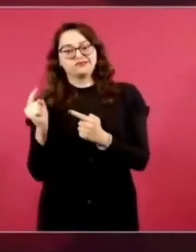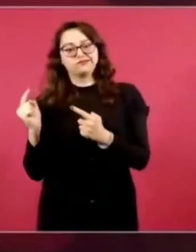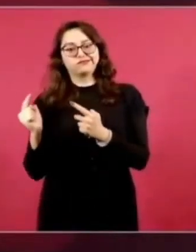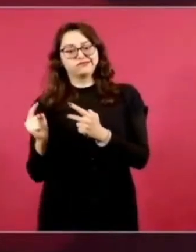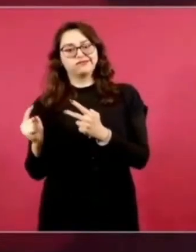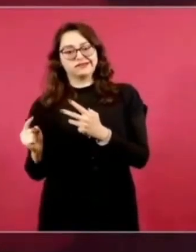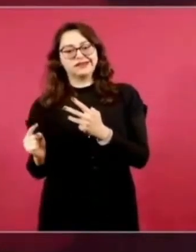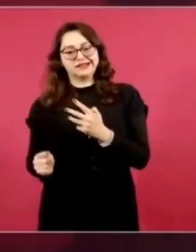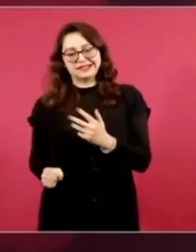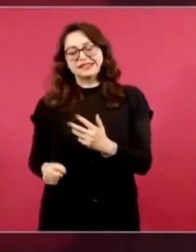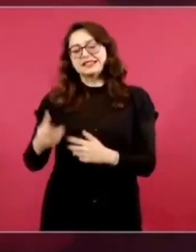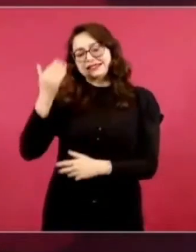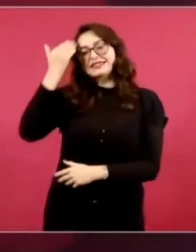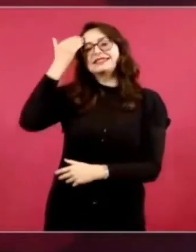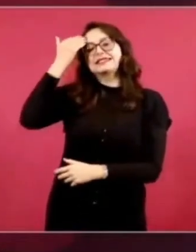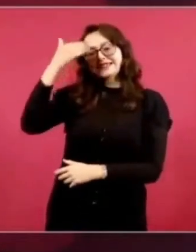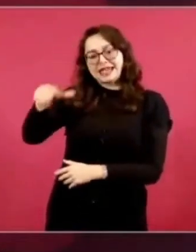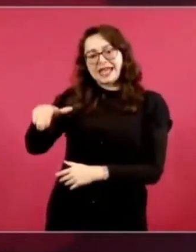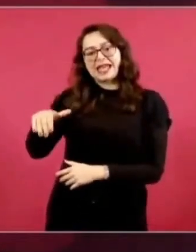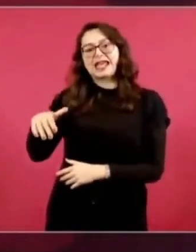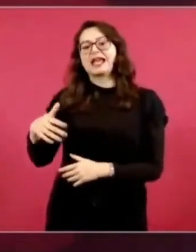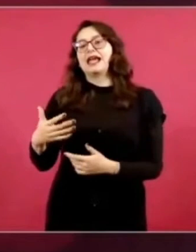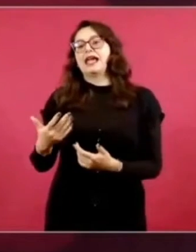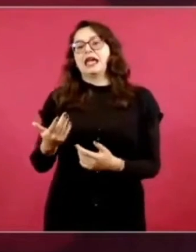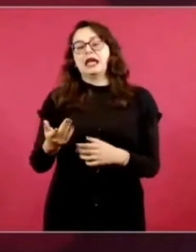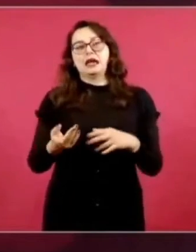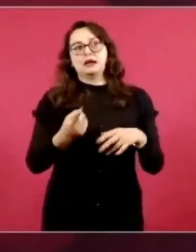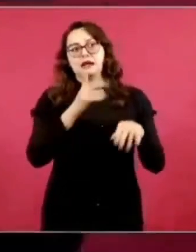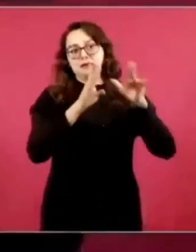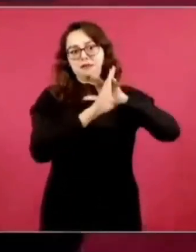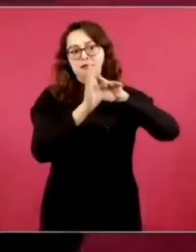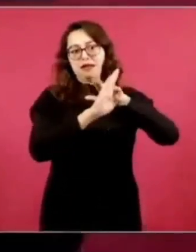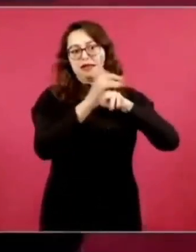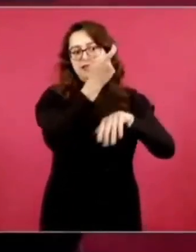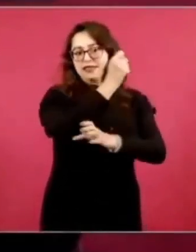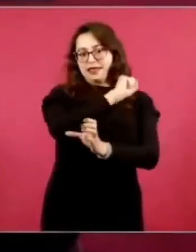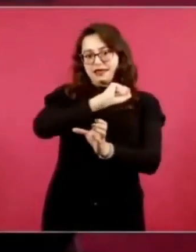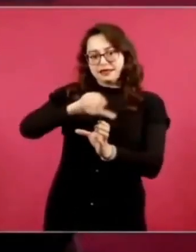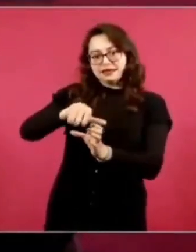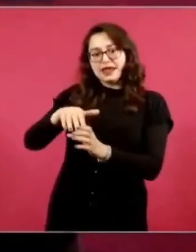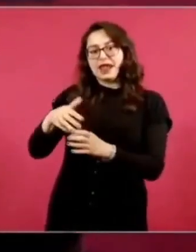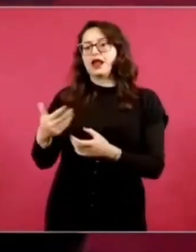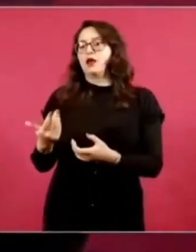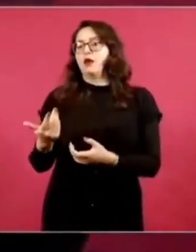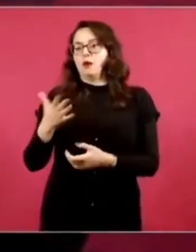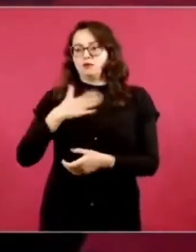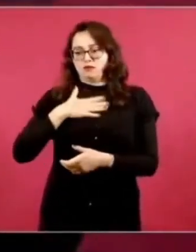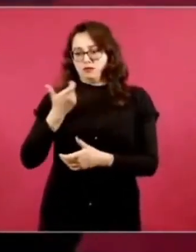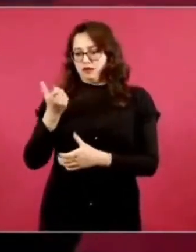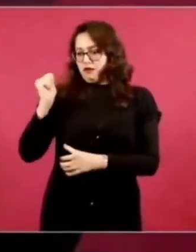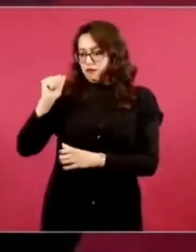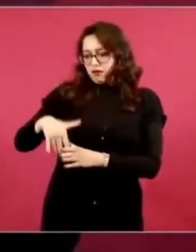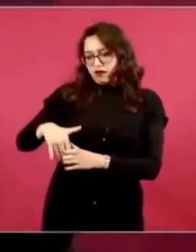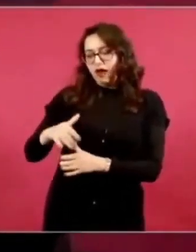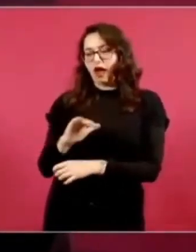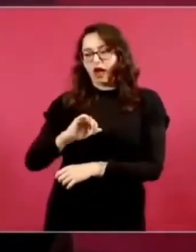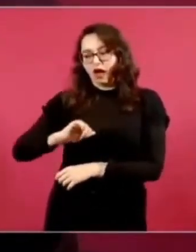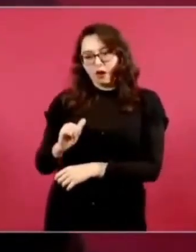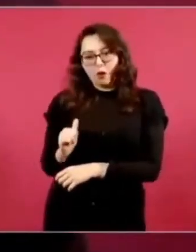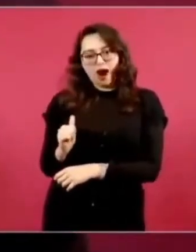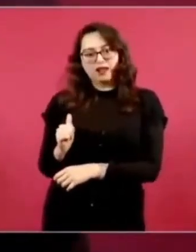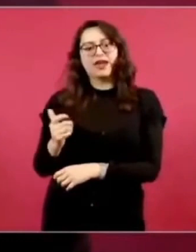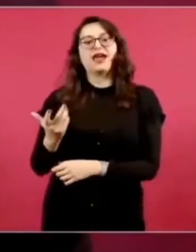que se reciban remesas, cuentas de ahorro, o sea, quieren